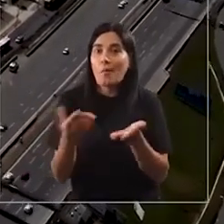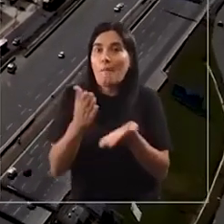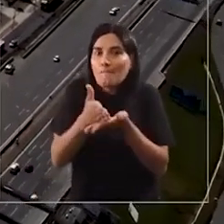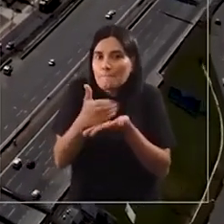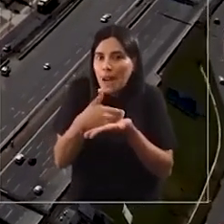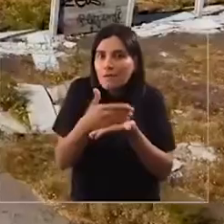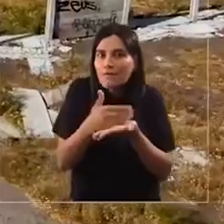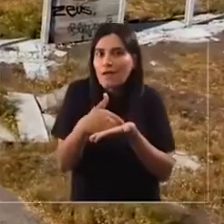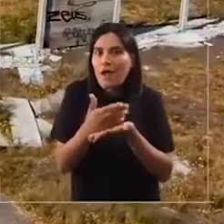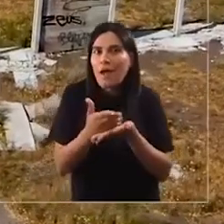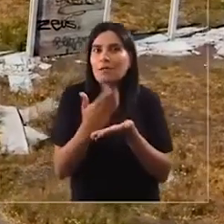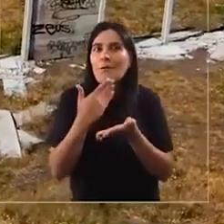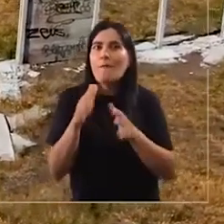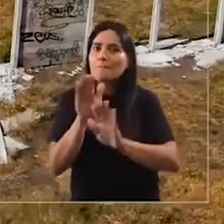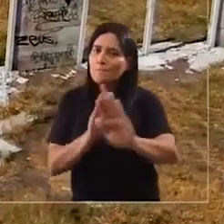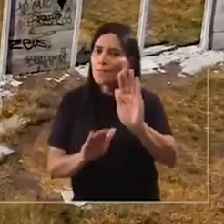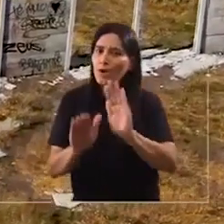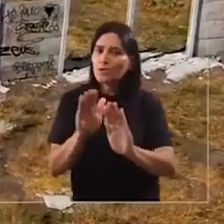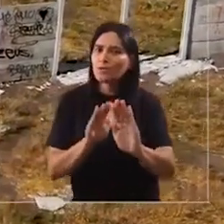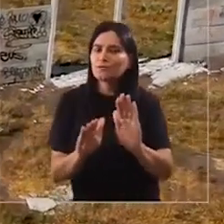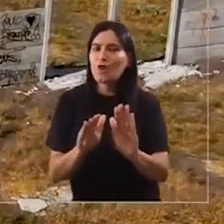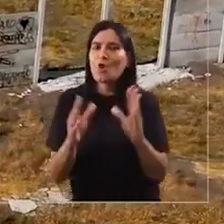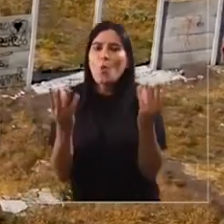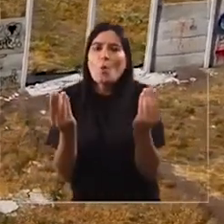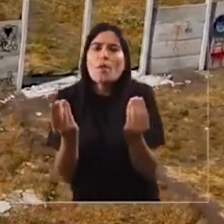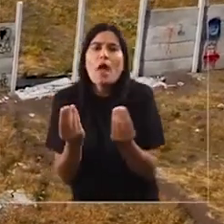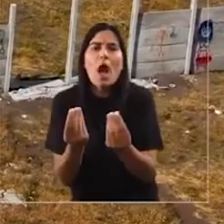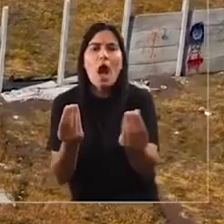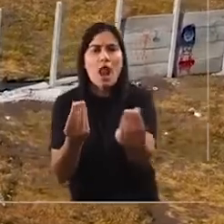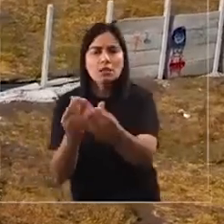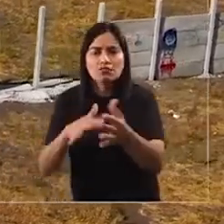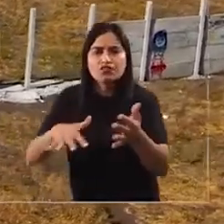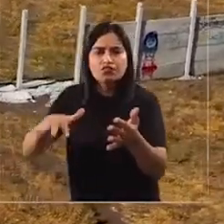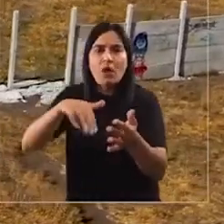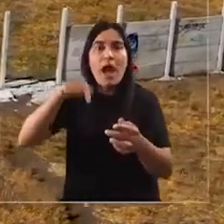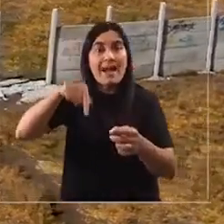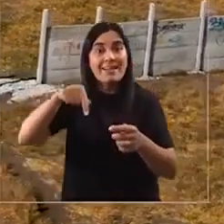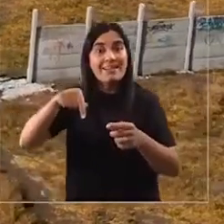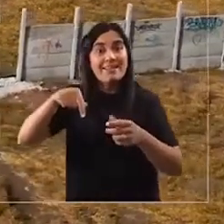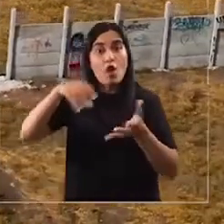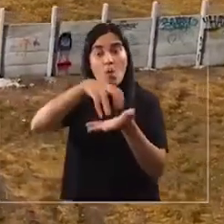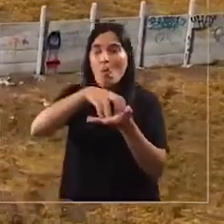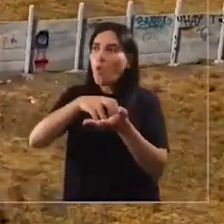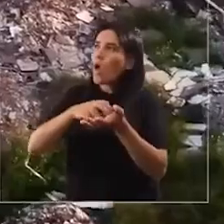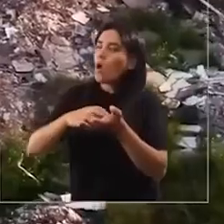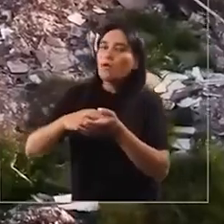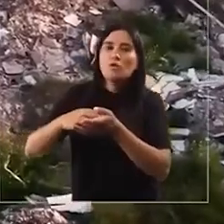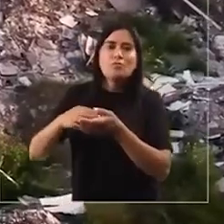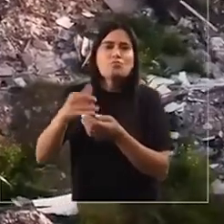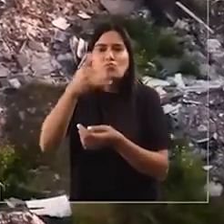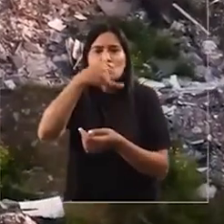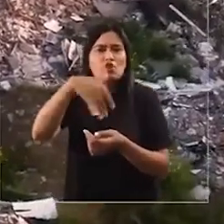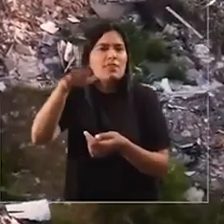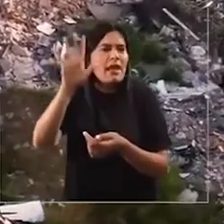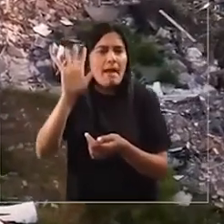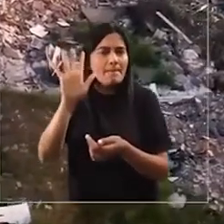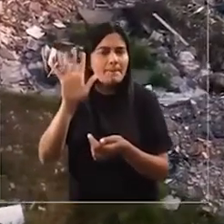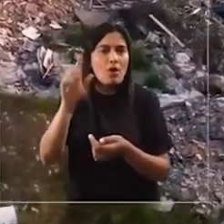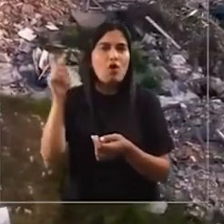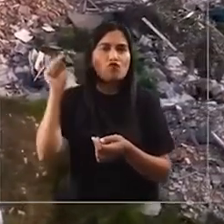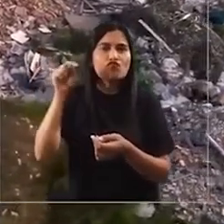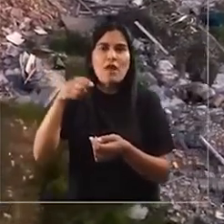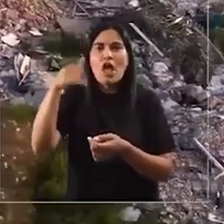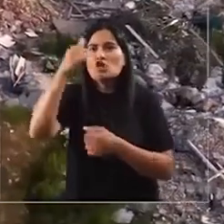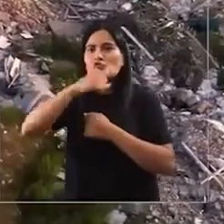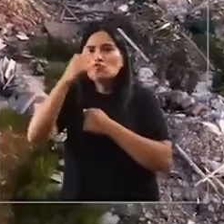de planificar también esta protección de los humedales. Acá en la comuna llega toda la... Por mucho